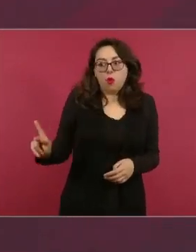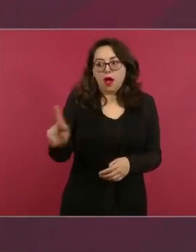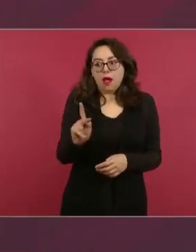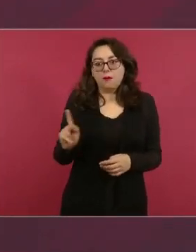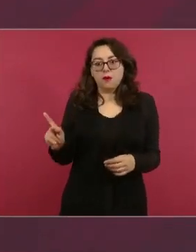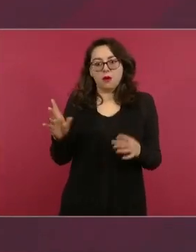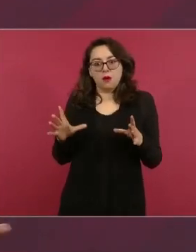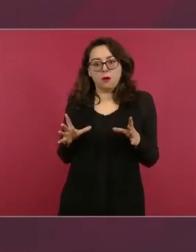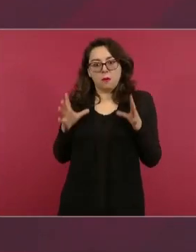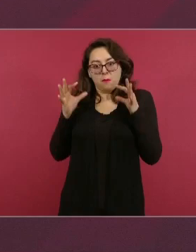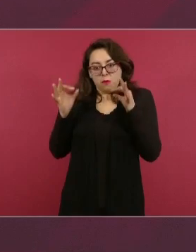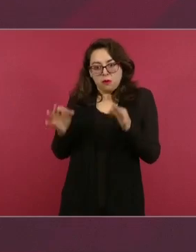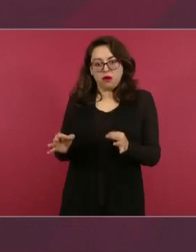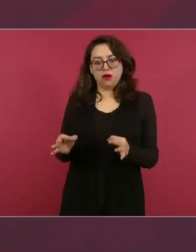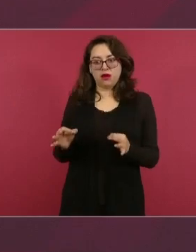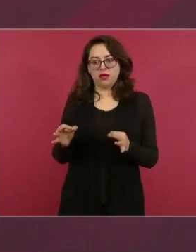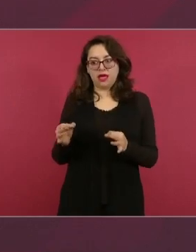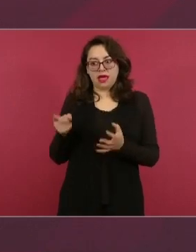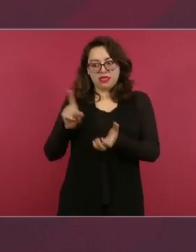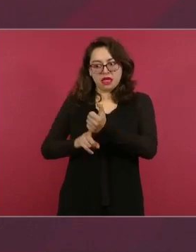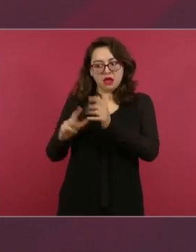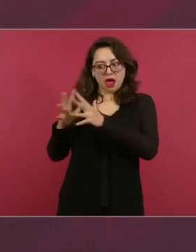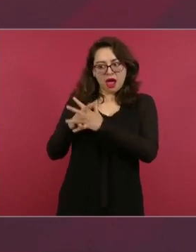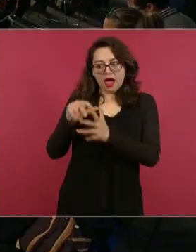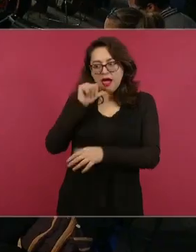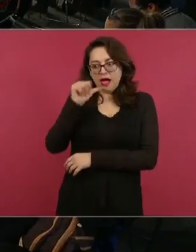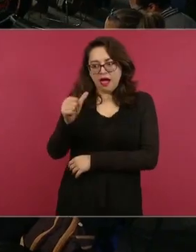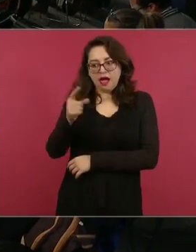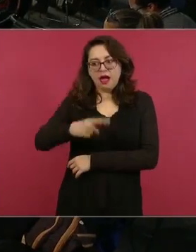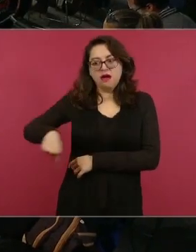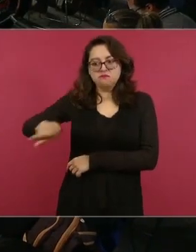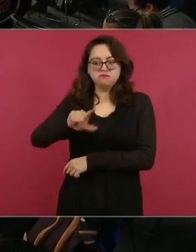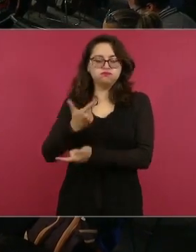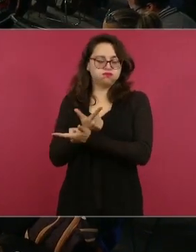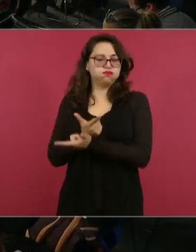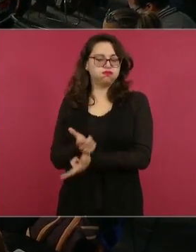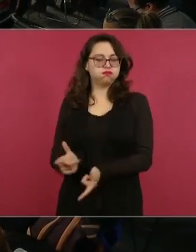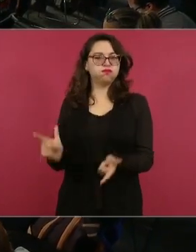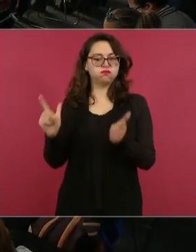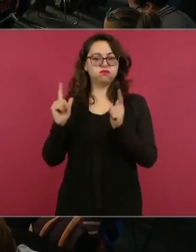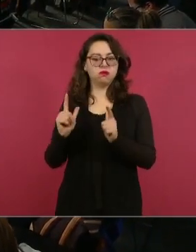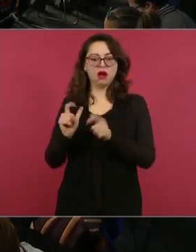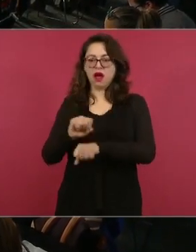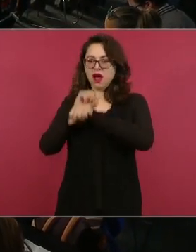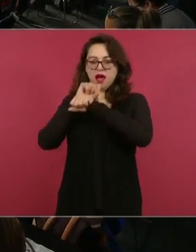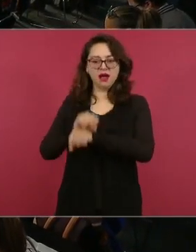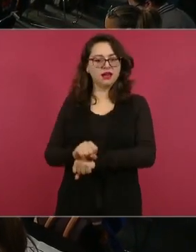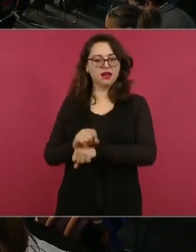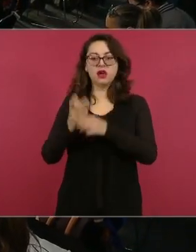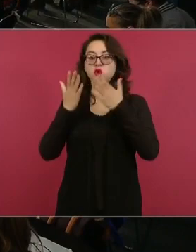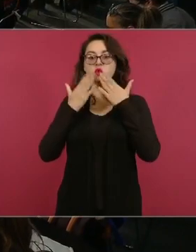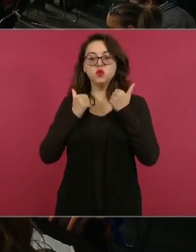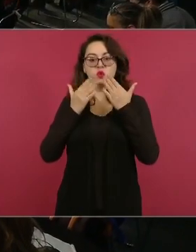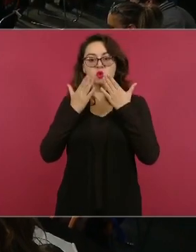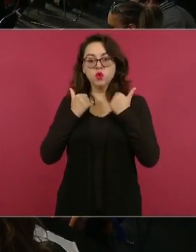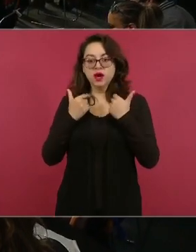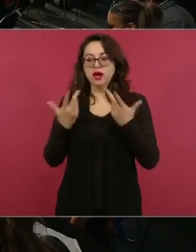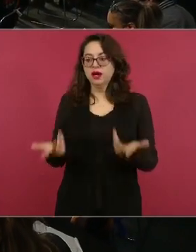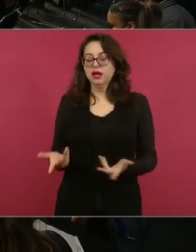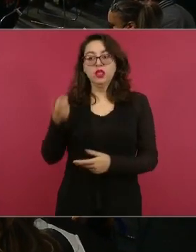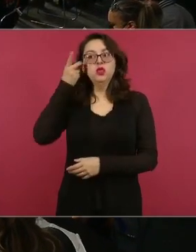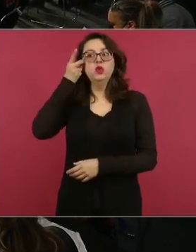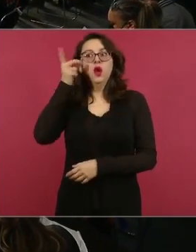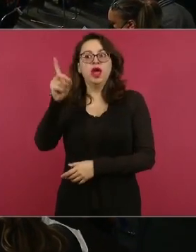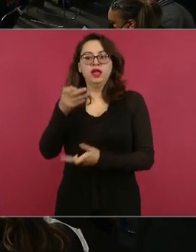eran libres, vivían en sus comunidades, la tierra era comunal, no